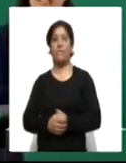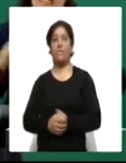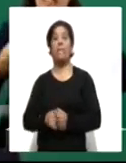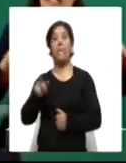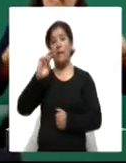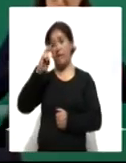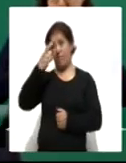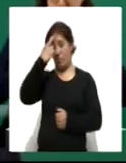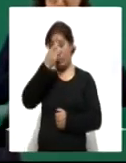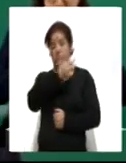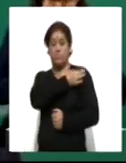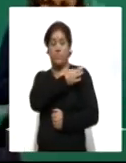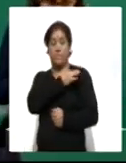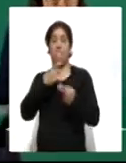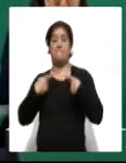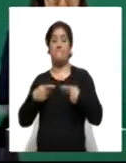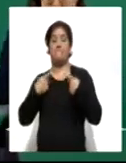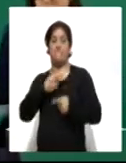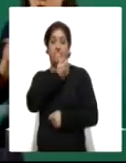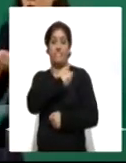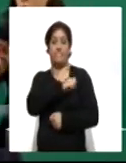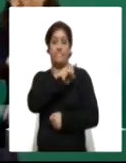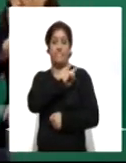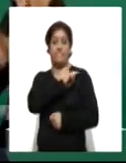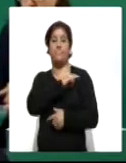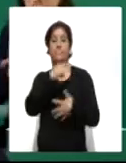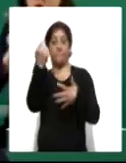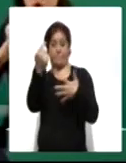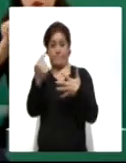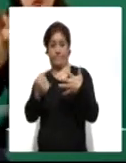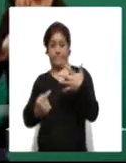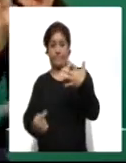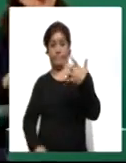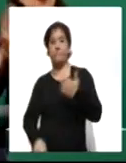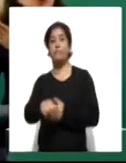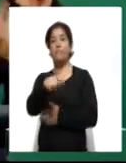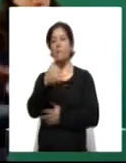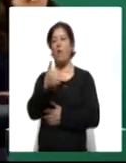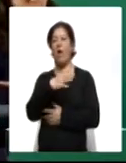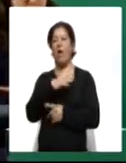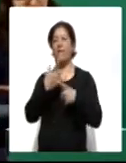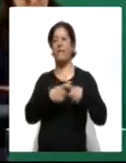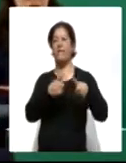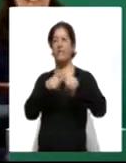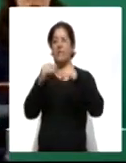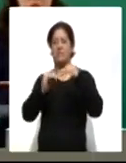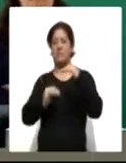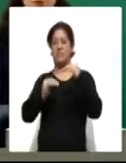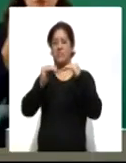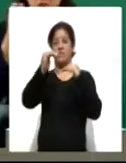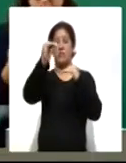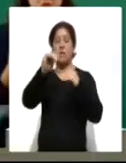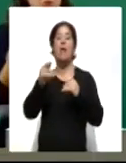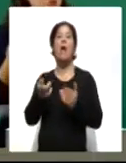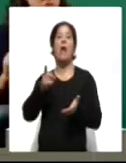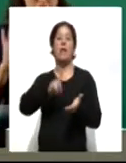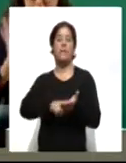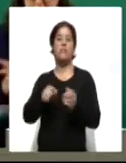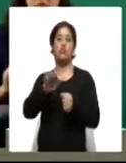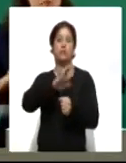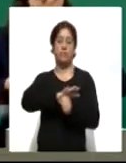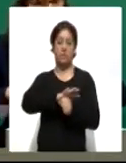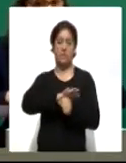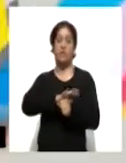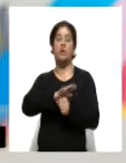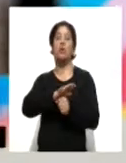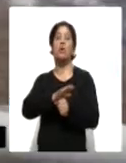dosis son para el personal de salud en 11 categorías laborales que está presente en las instalaciones clínicas COVID y las no COVID de